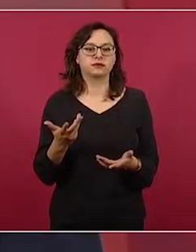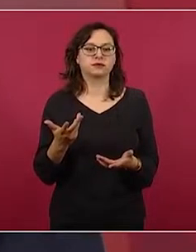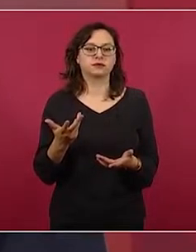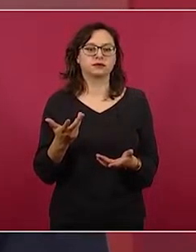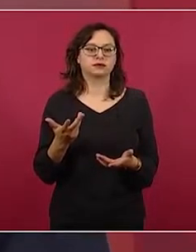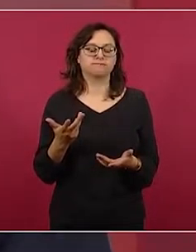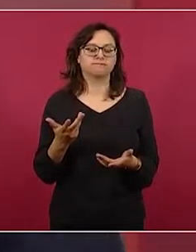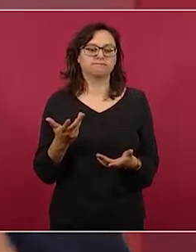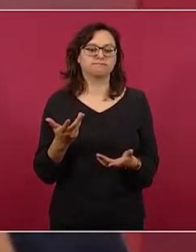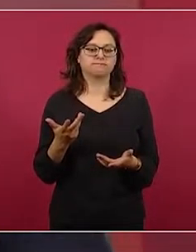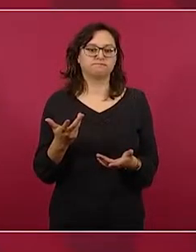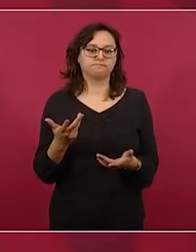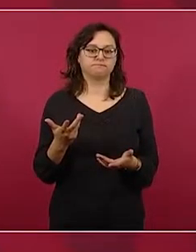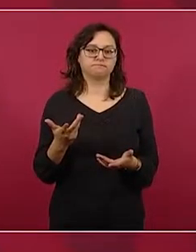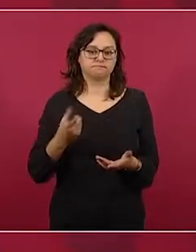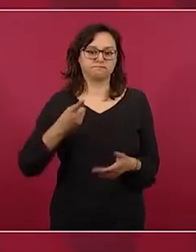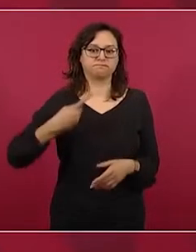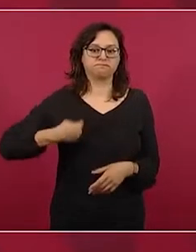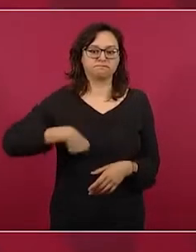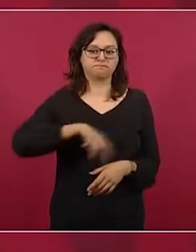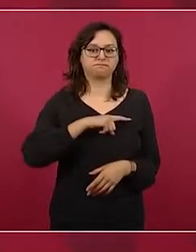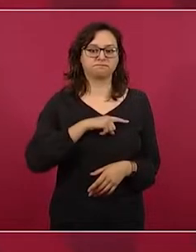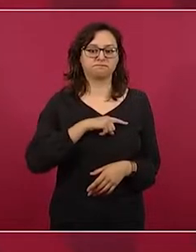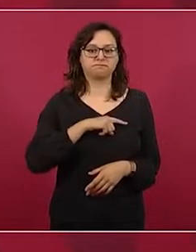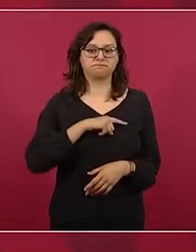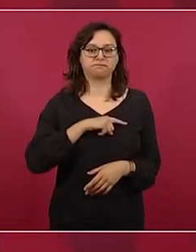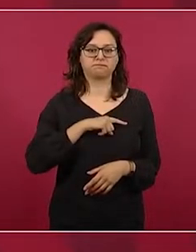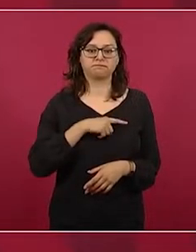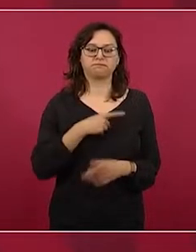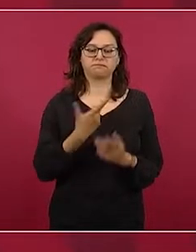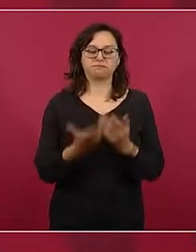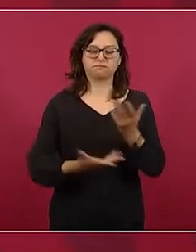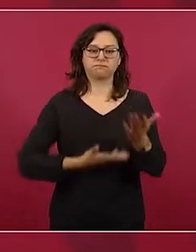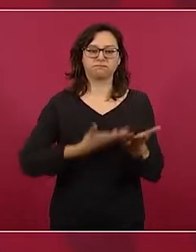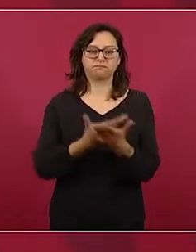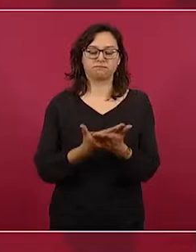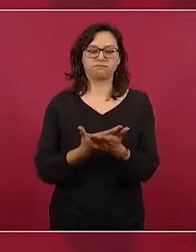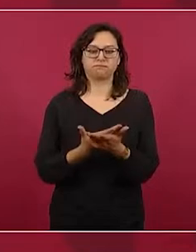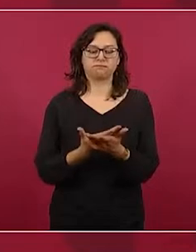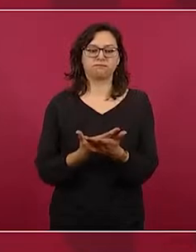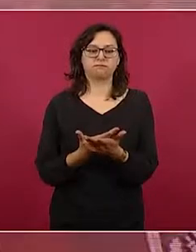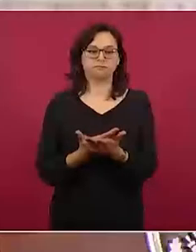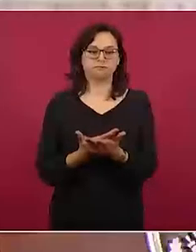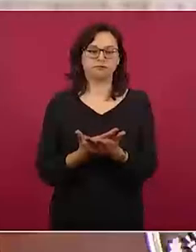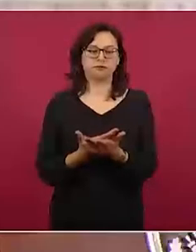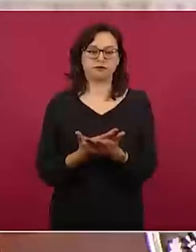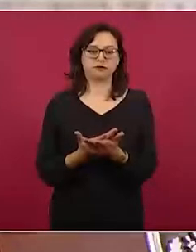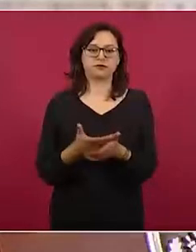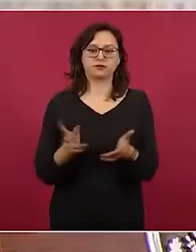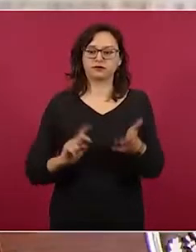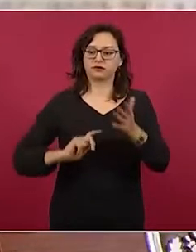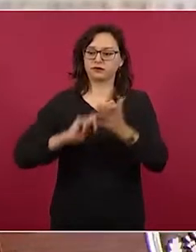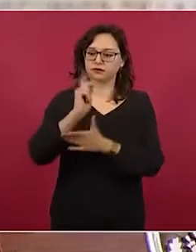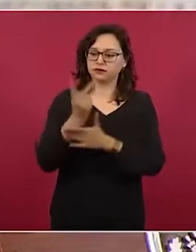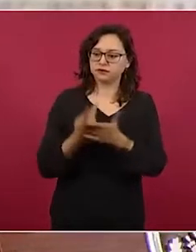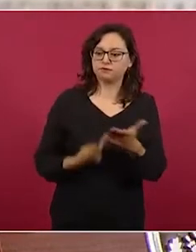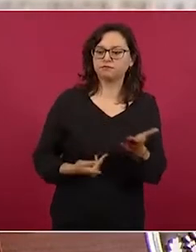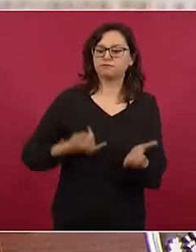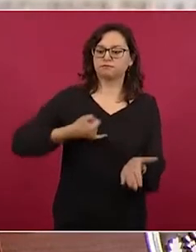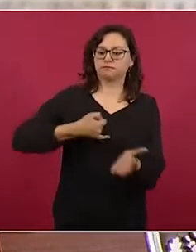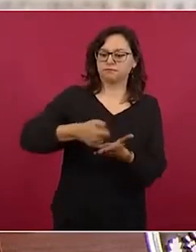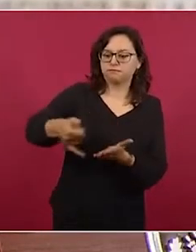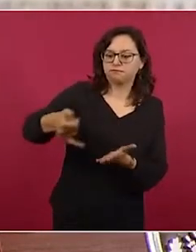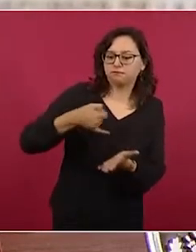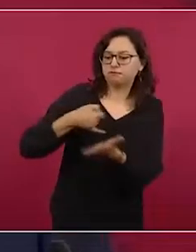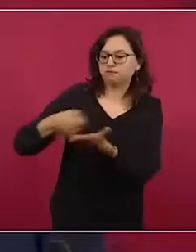Entonces, estamos nosotros proponiendo que se apliquen los programas de Sembrando Vida,